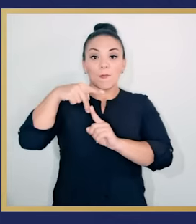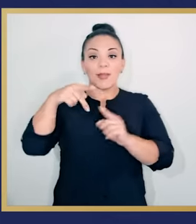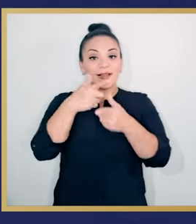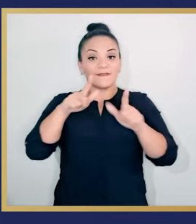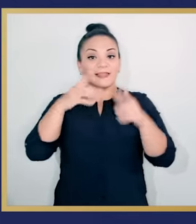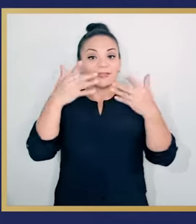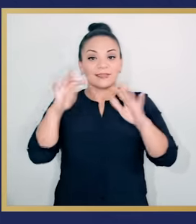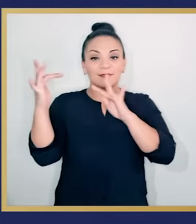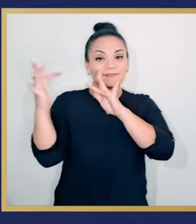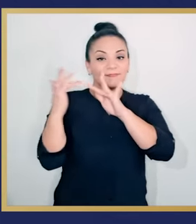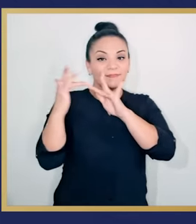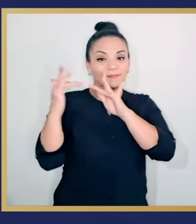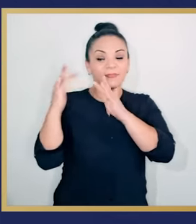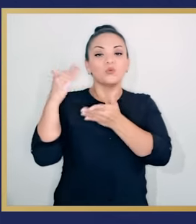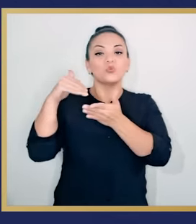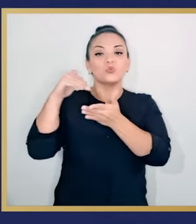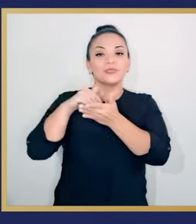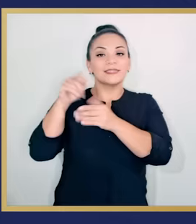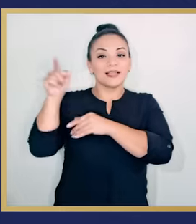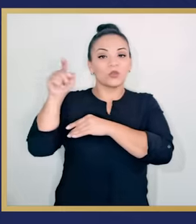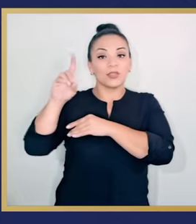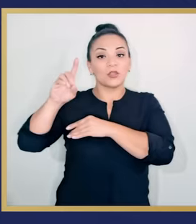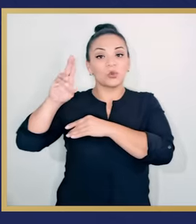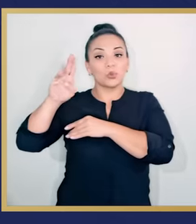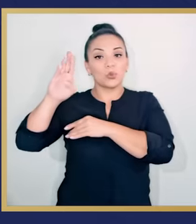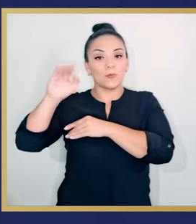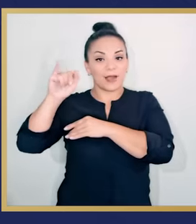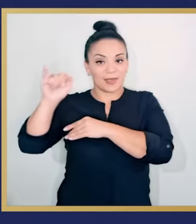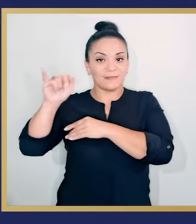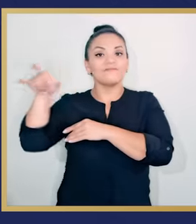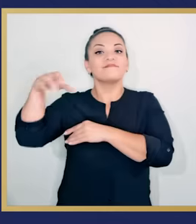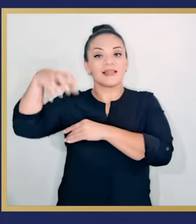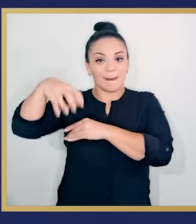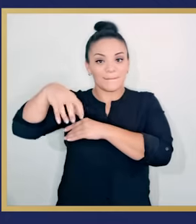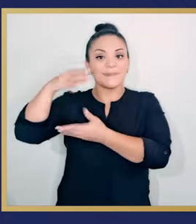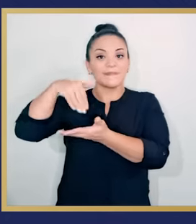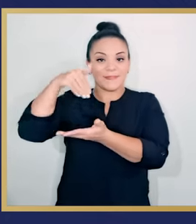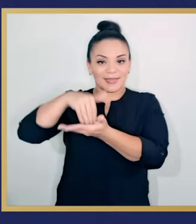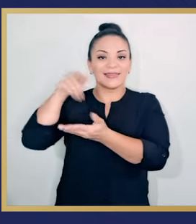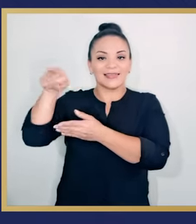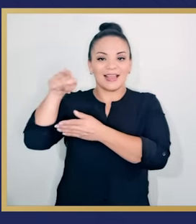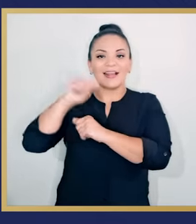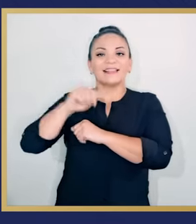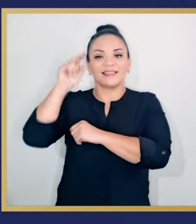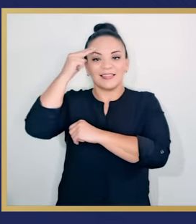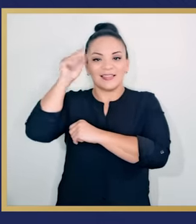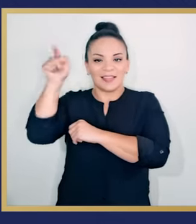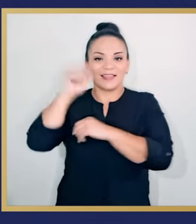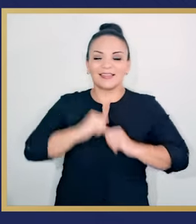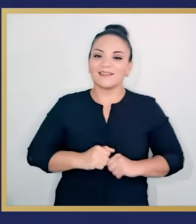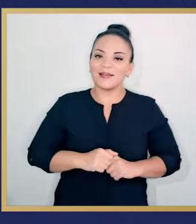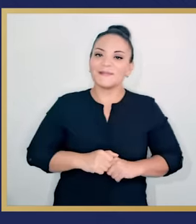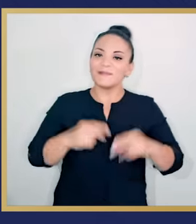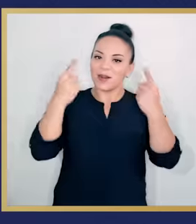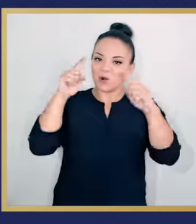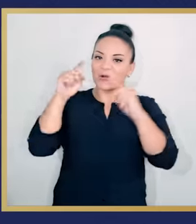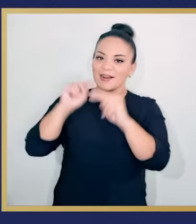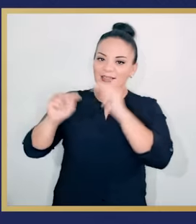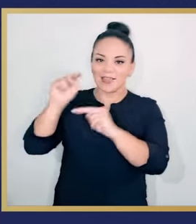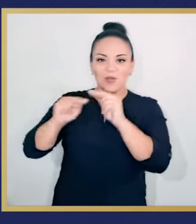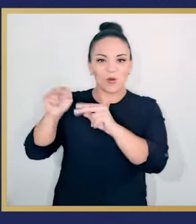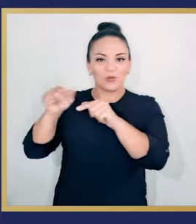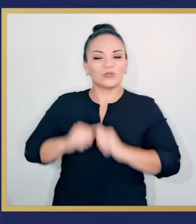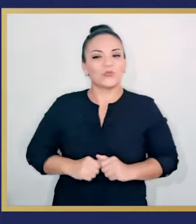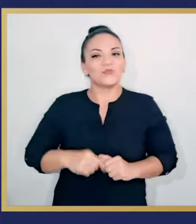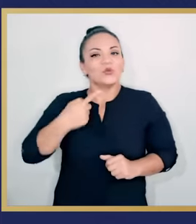saber que Copa Libertad ya se puso en contacto con un centro de distribución en Dubái, capital económica de esta nación árabe, para